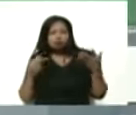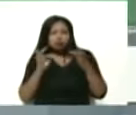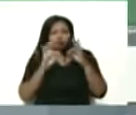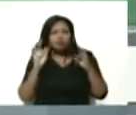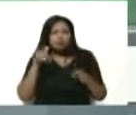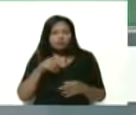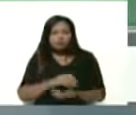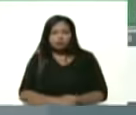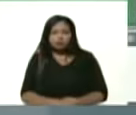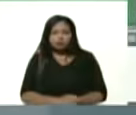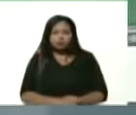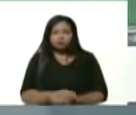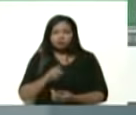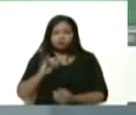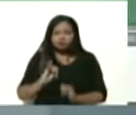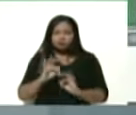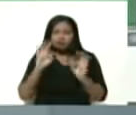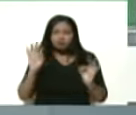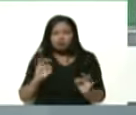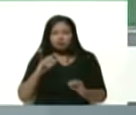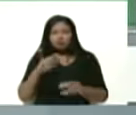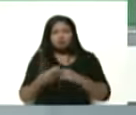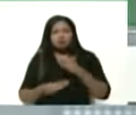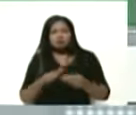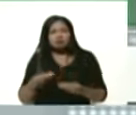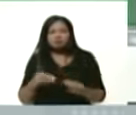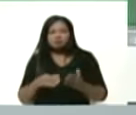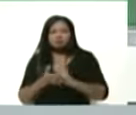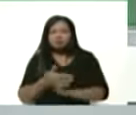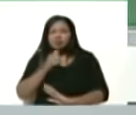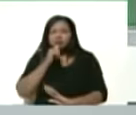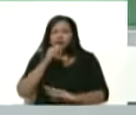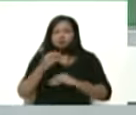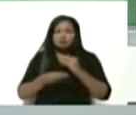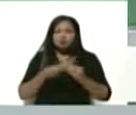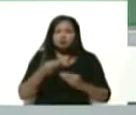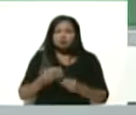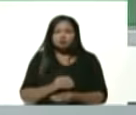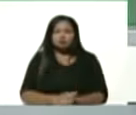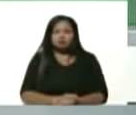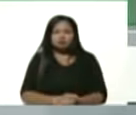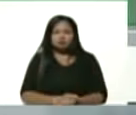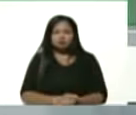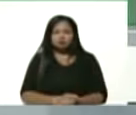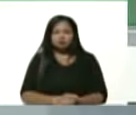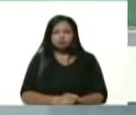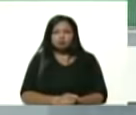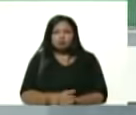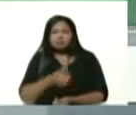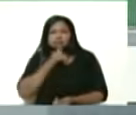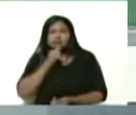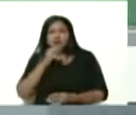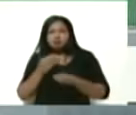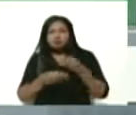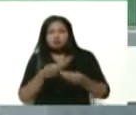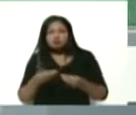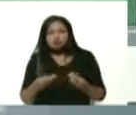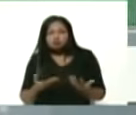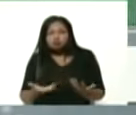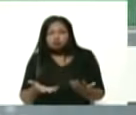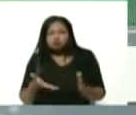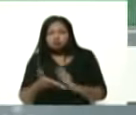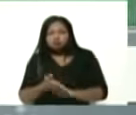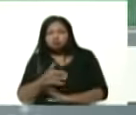método que ustedes crearon ¿quién lo creó? un pelucón un pelucón